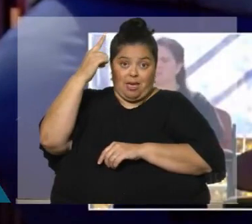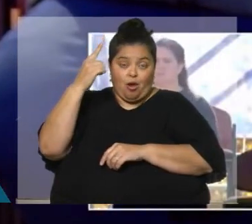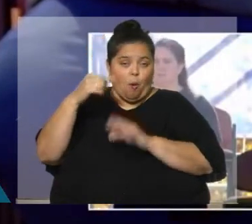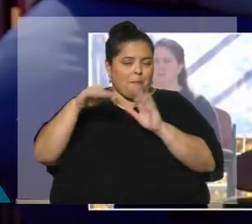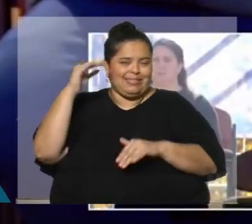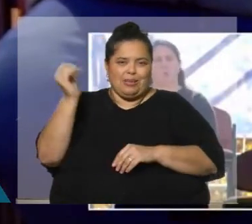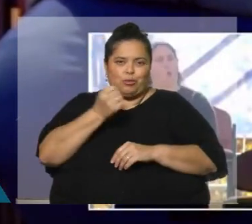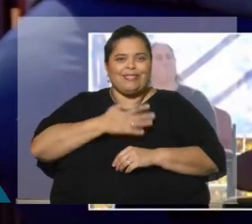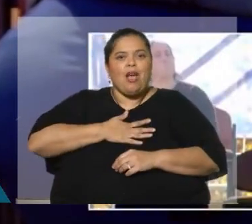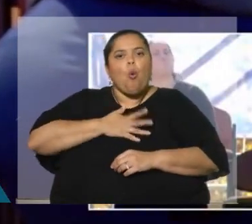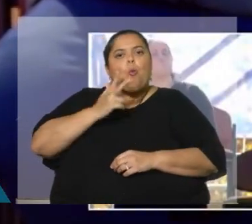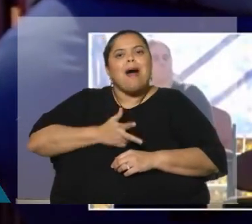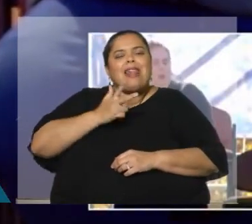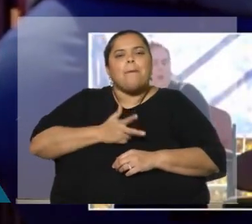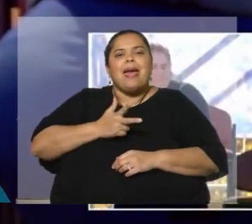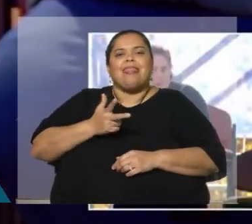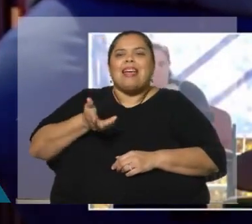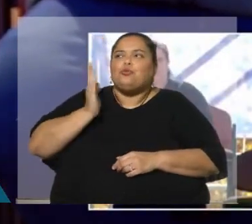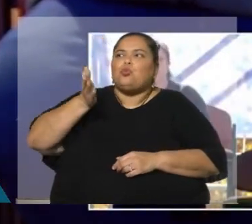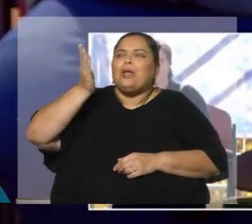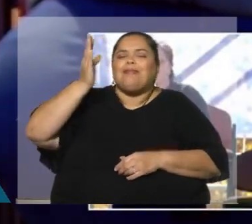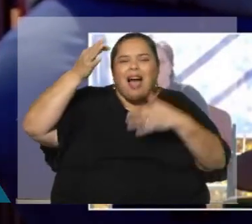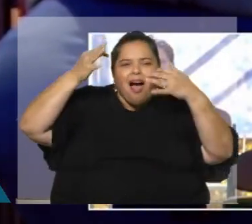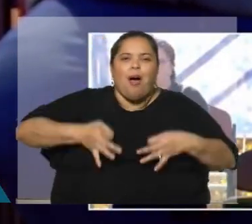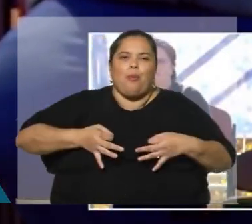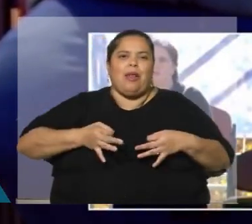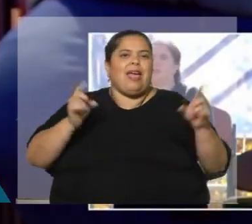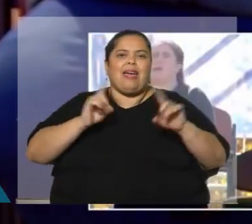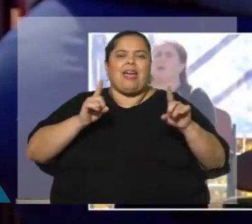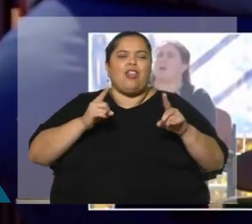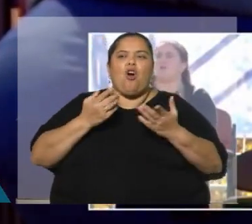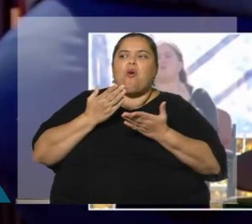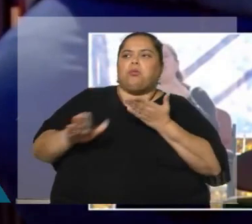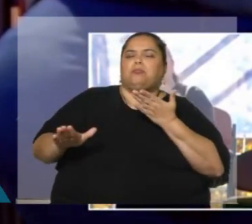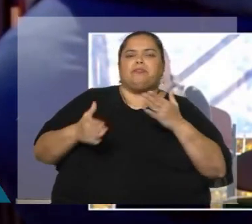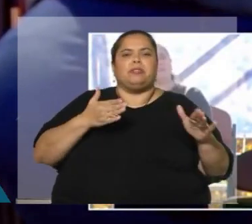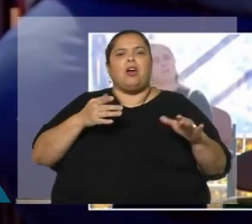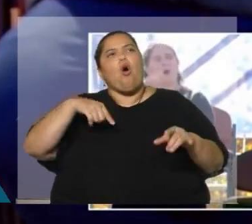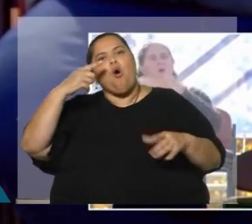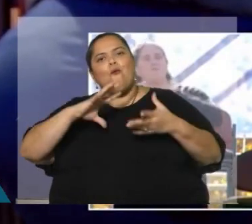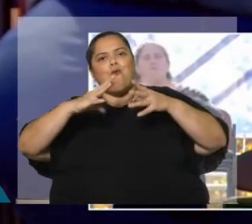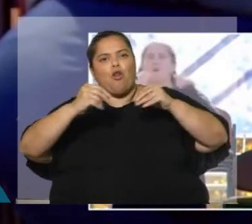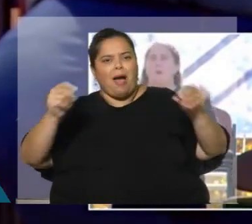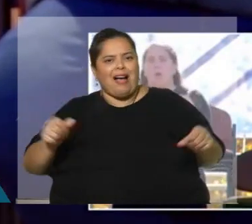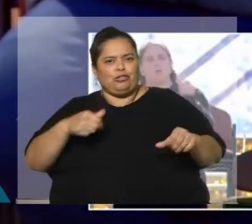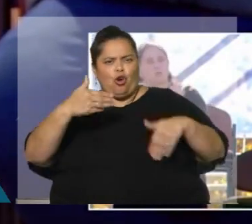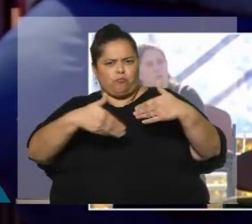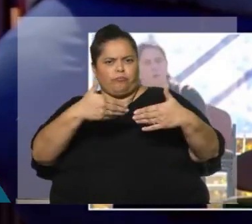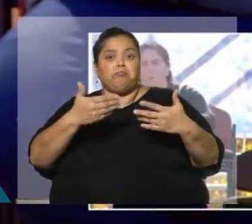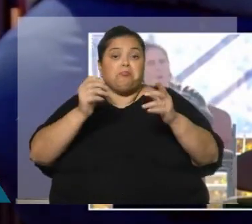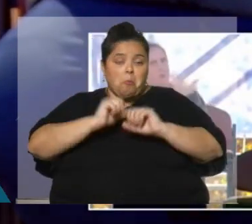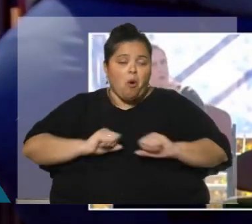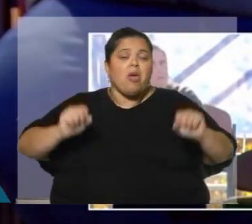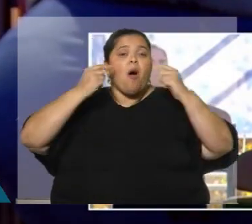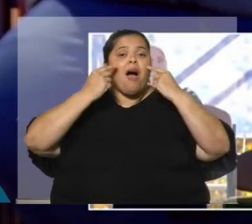humanamente sustentable, que no descartamos ninguna de las formas de la acción para